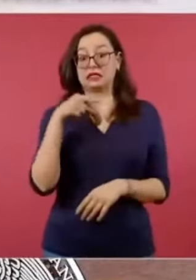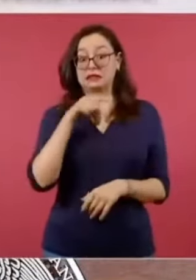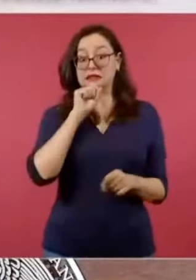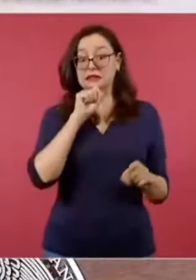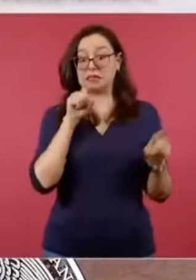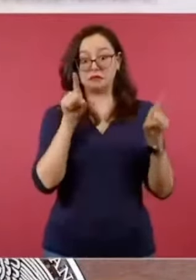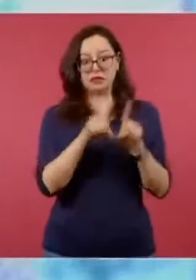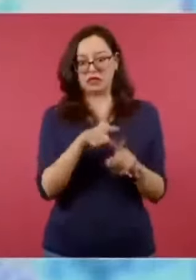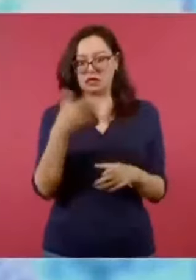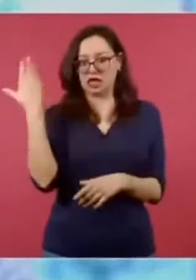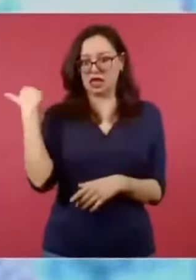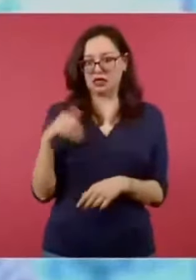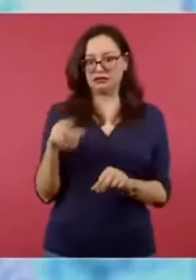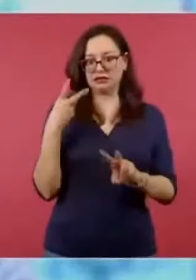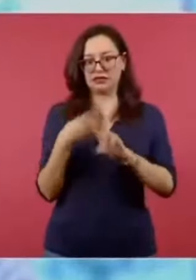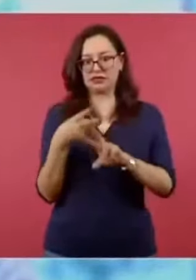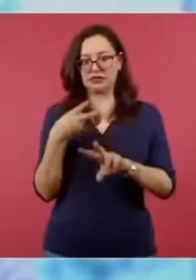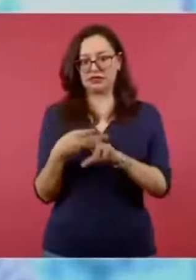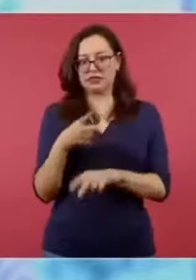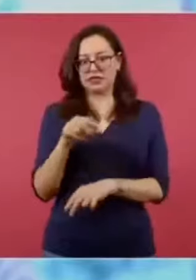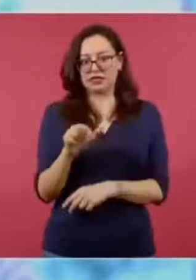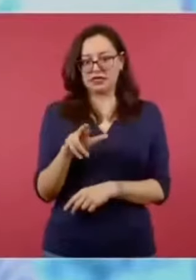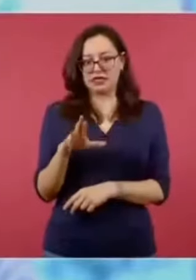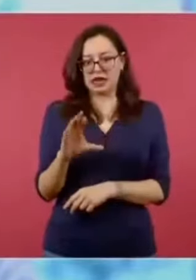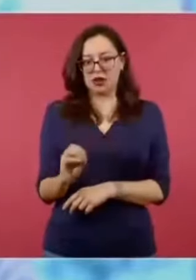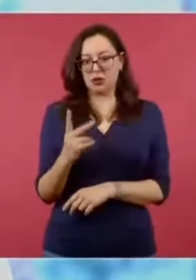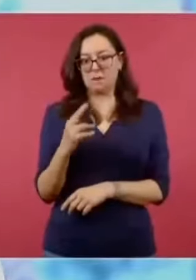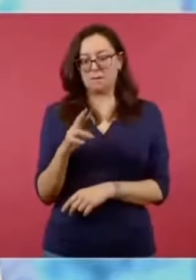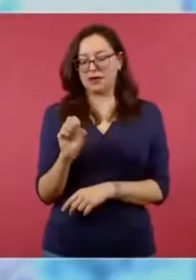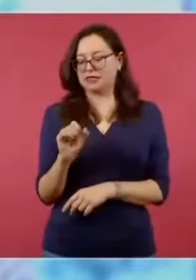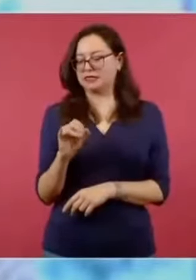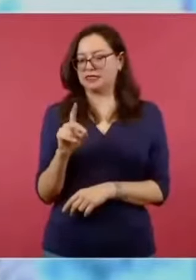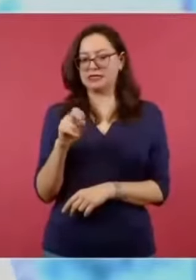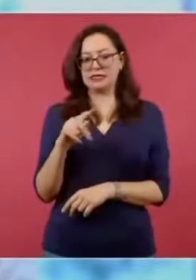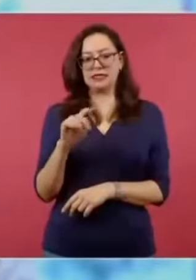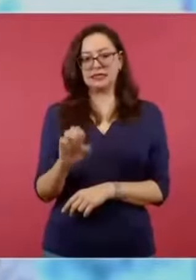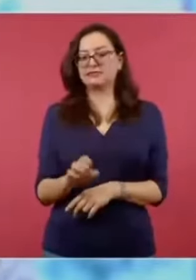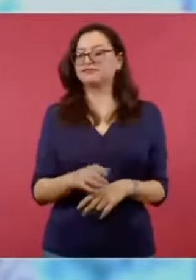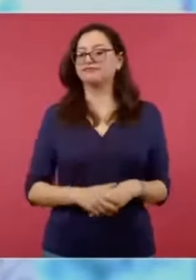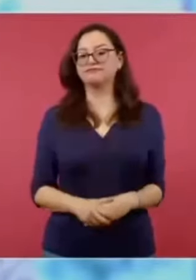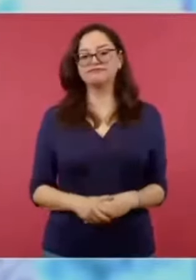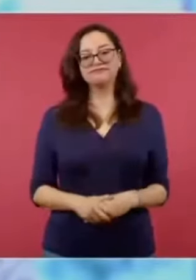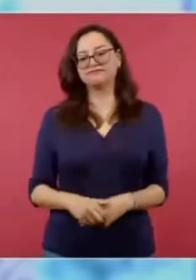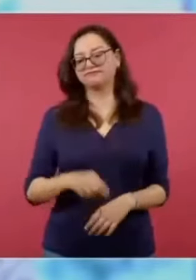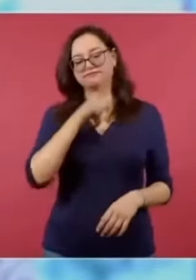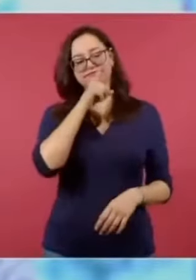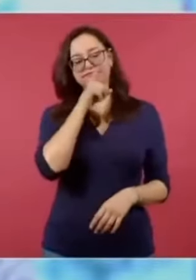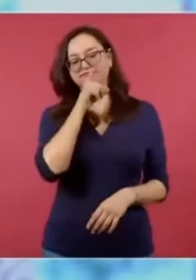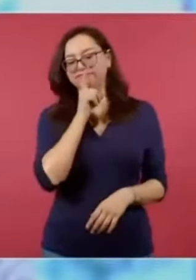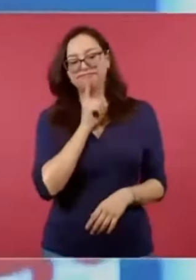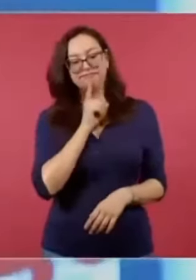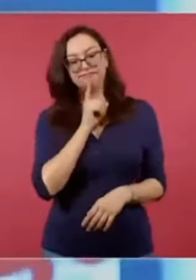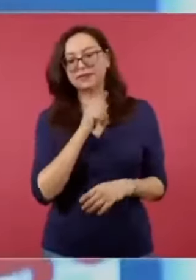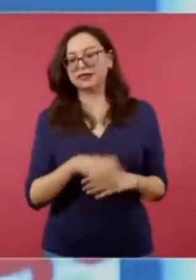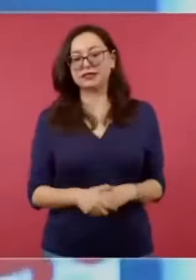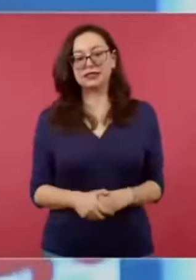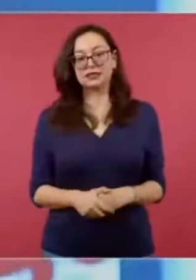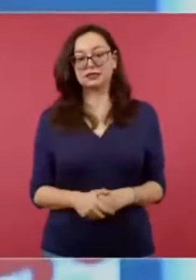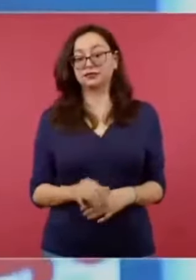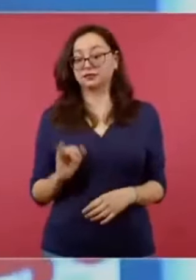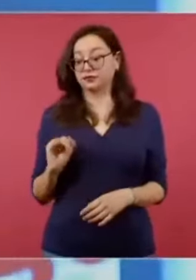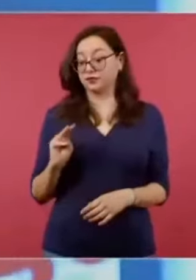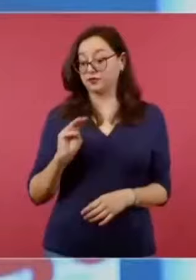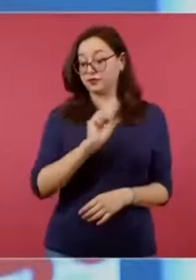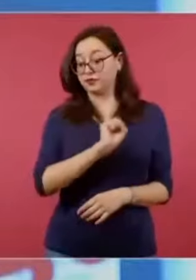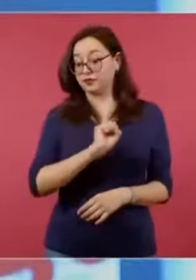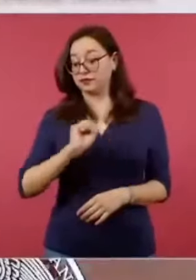narco presidente, miente, porque siguen muy enojados. El Instituto Mexicano del